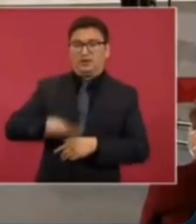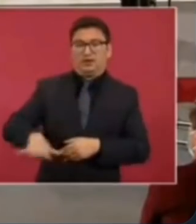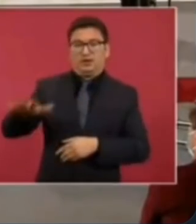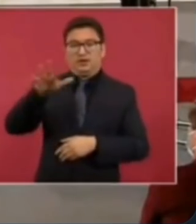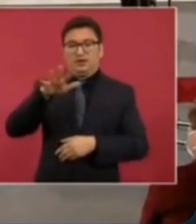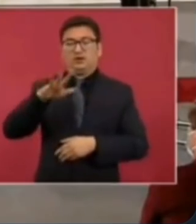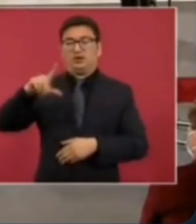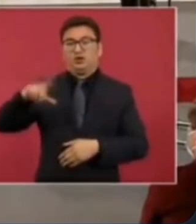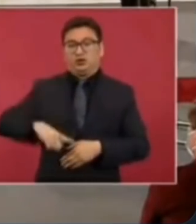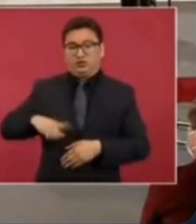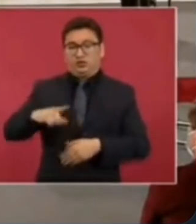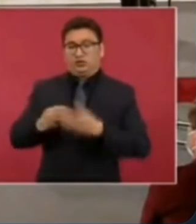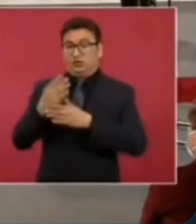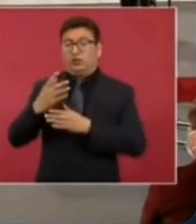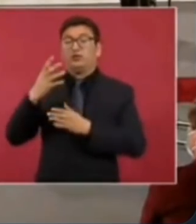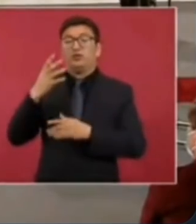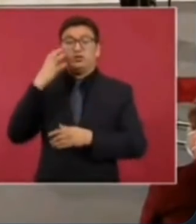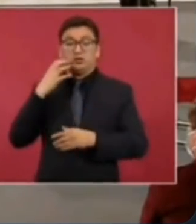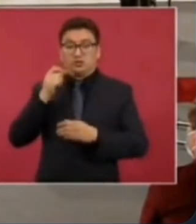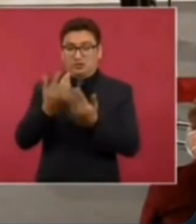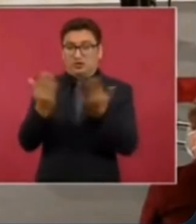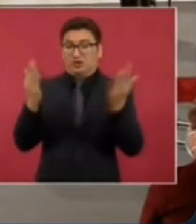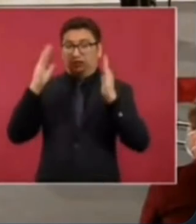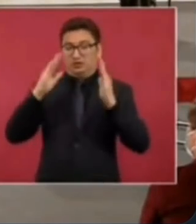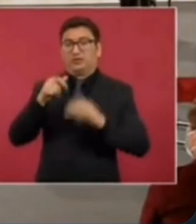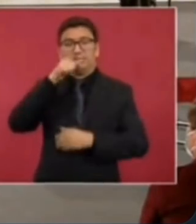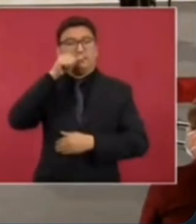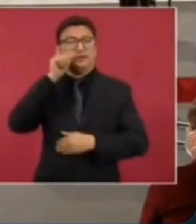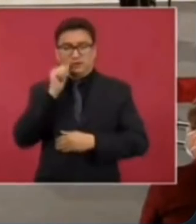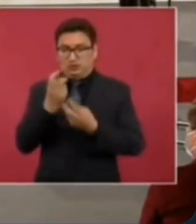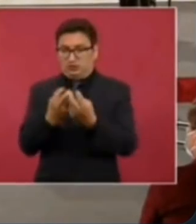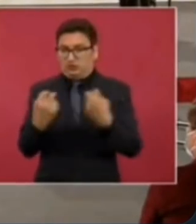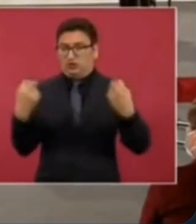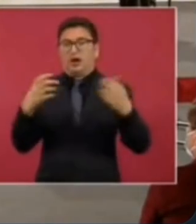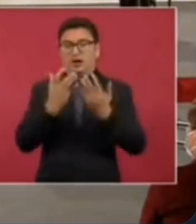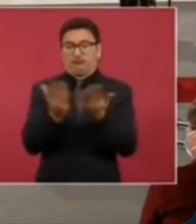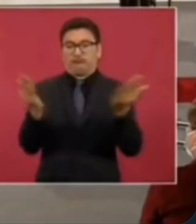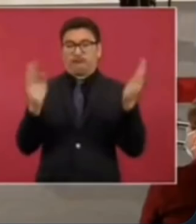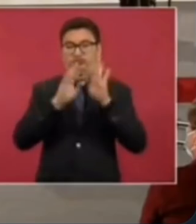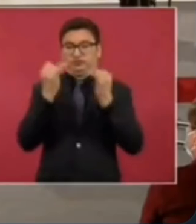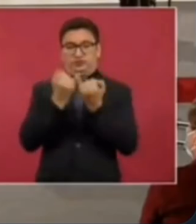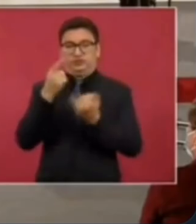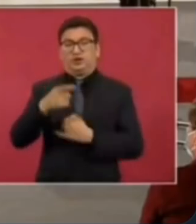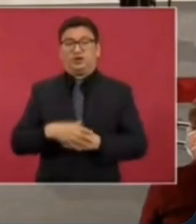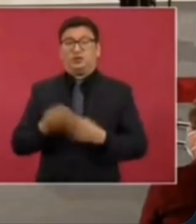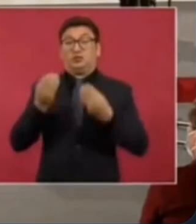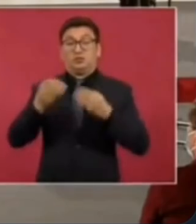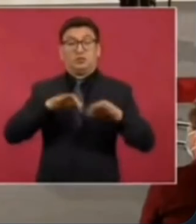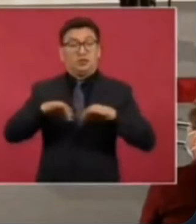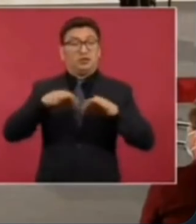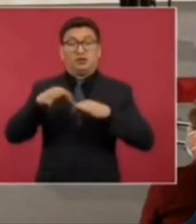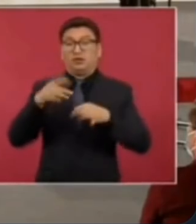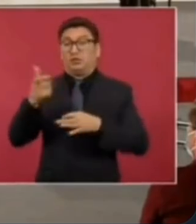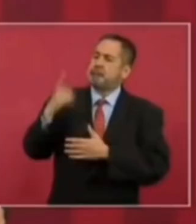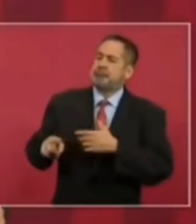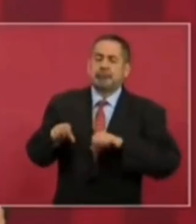de Gobierno de Nuevo León. El Hemiciclo a Juárez. Ahí está, ahí está el Hemiciclo a Juárez. Han trabajado mucho, han invertido